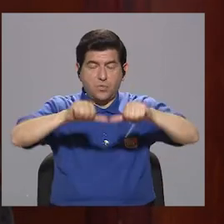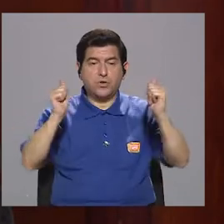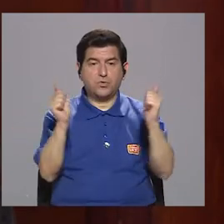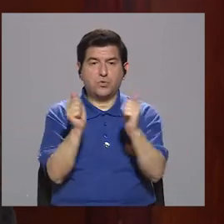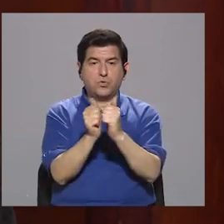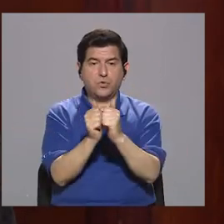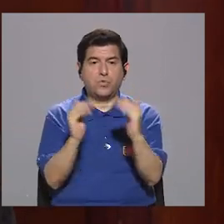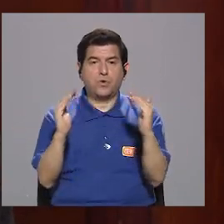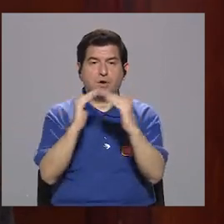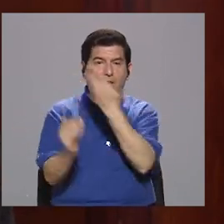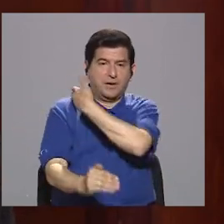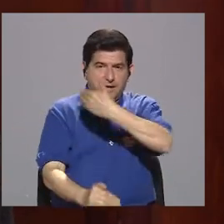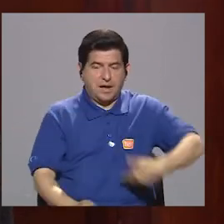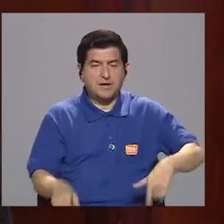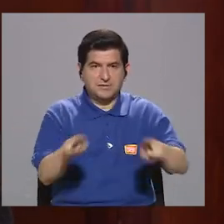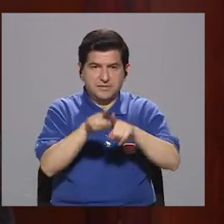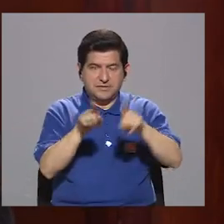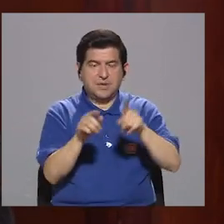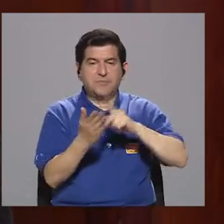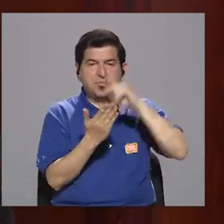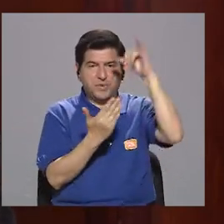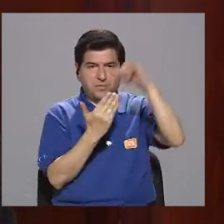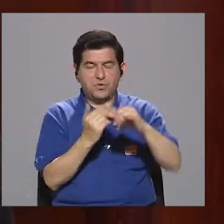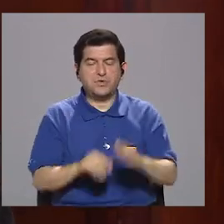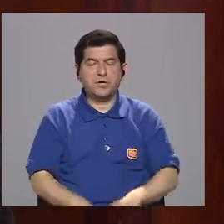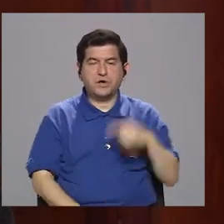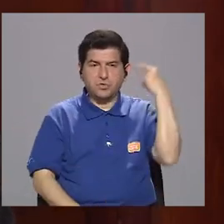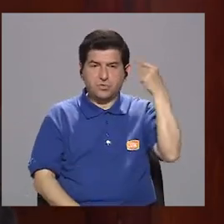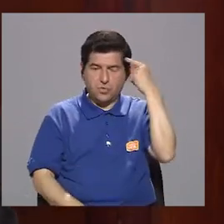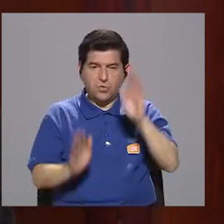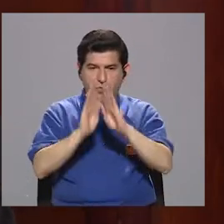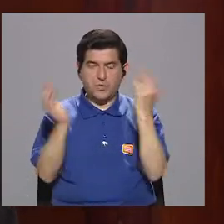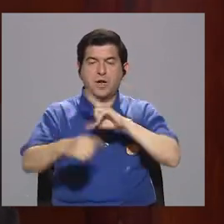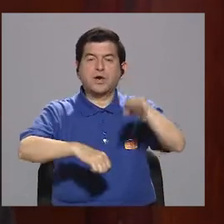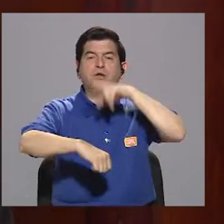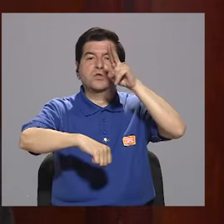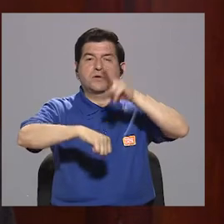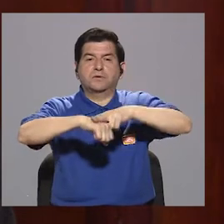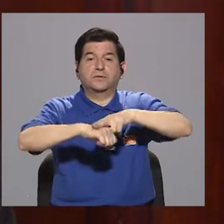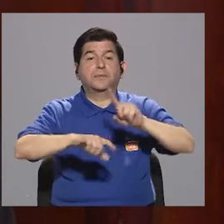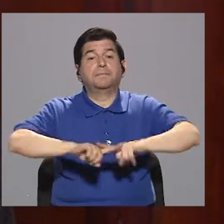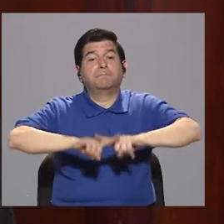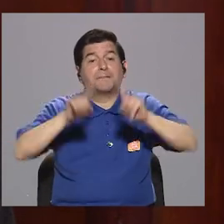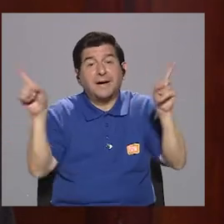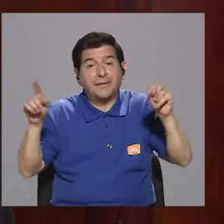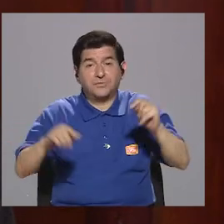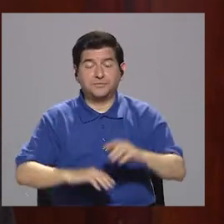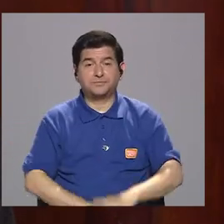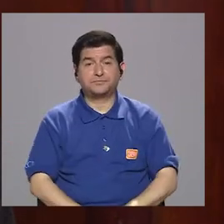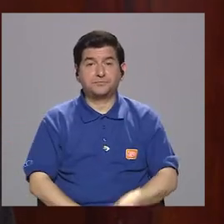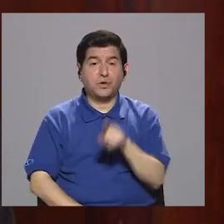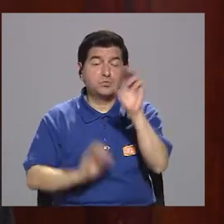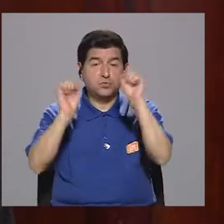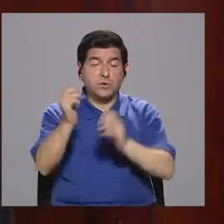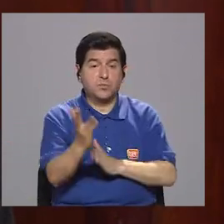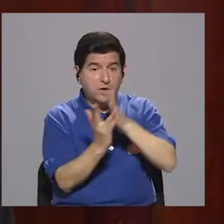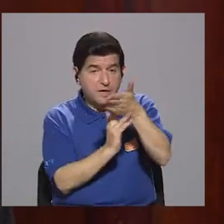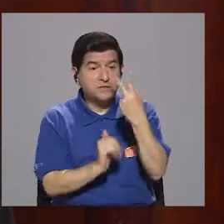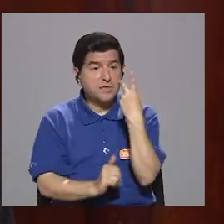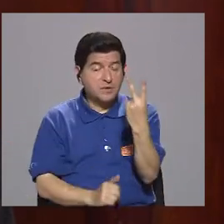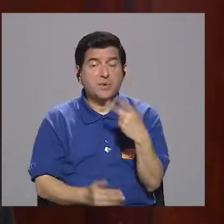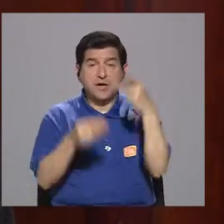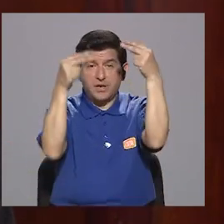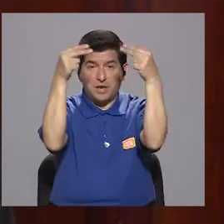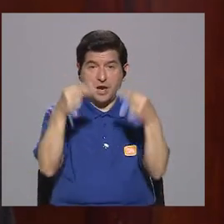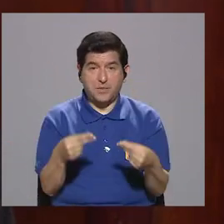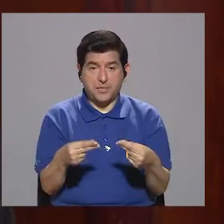Casa Presidencial también para ser parte del proyecto gobierno abierto a nivel nacional. Pero usted puede entrar y ver